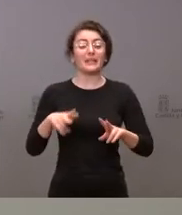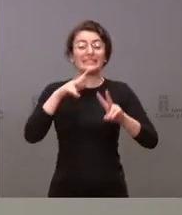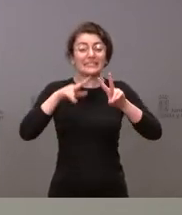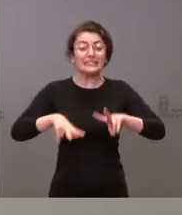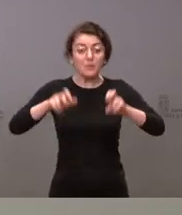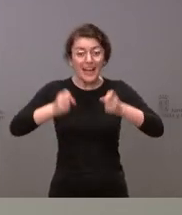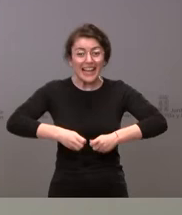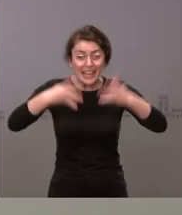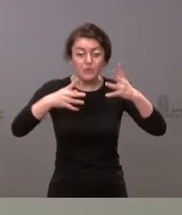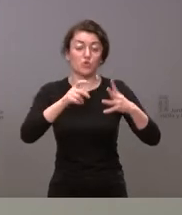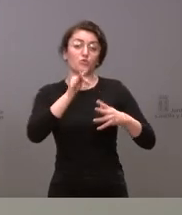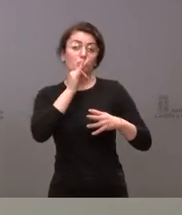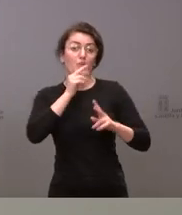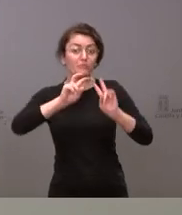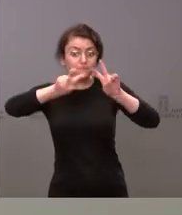efectivamente nosotros